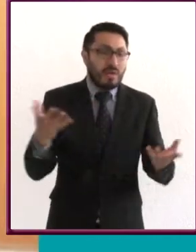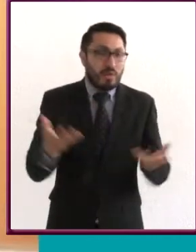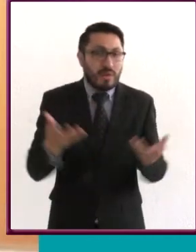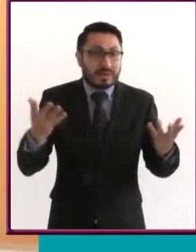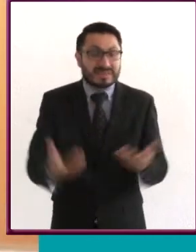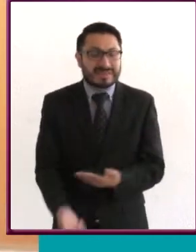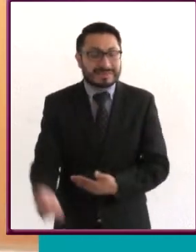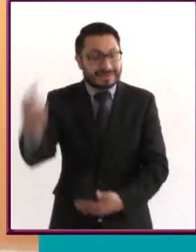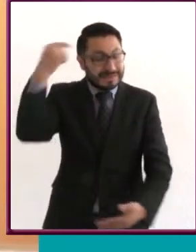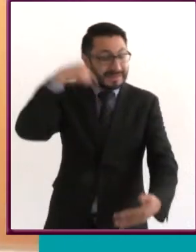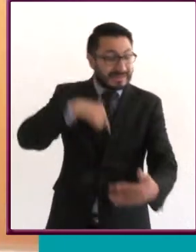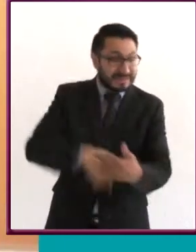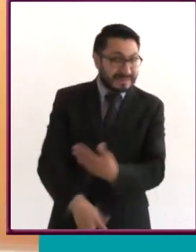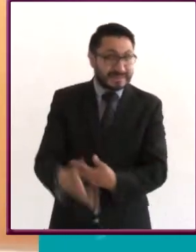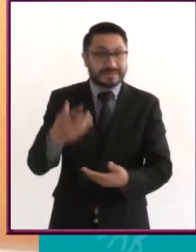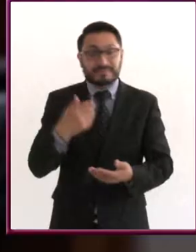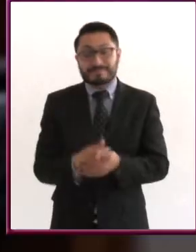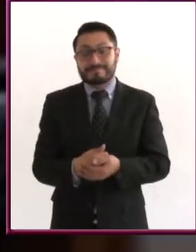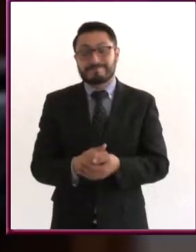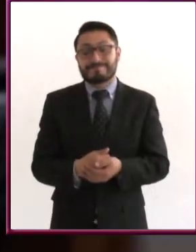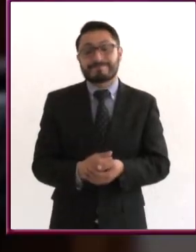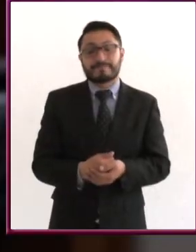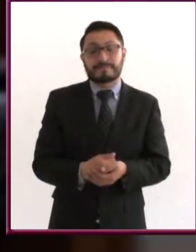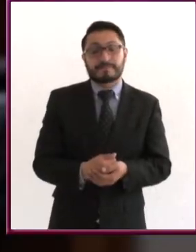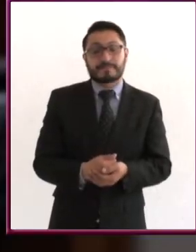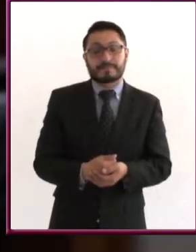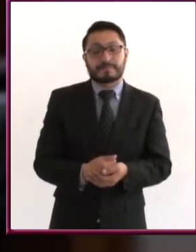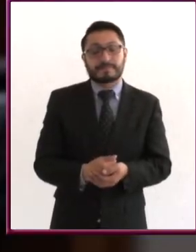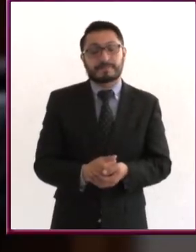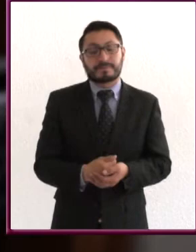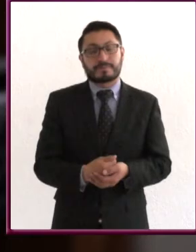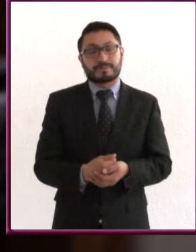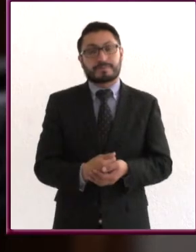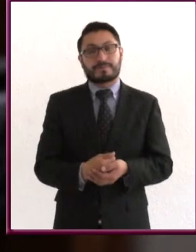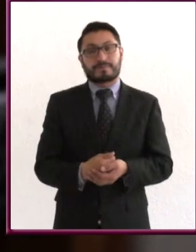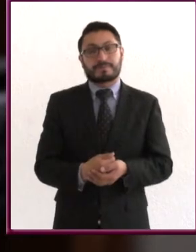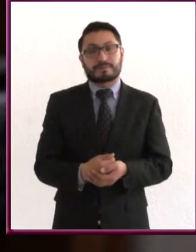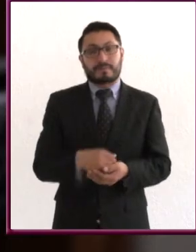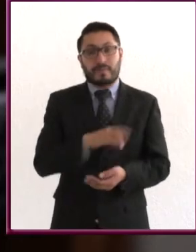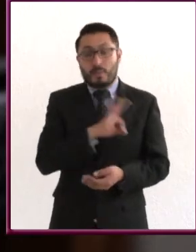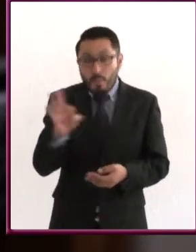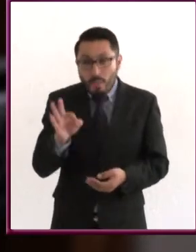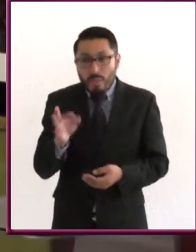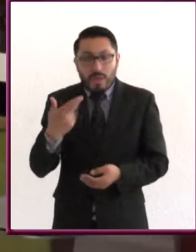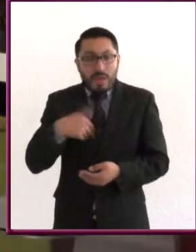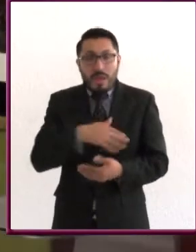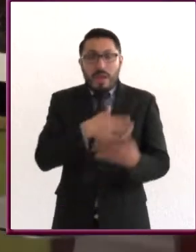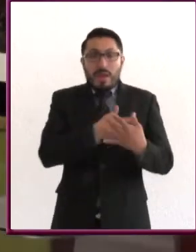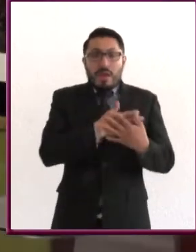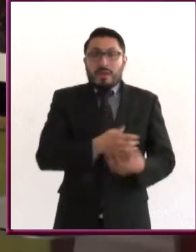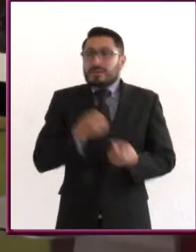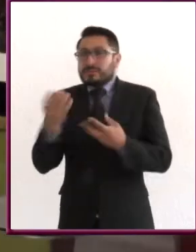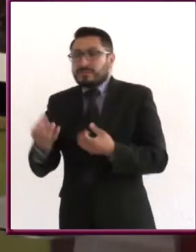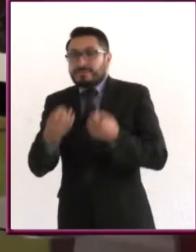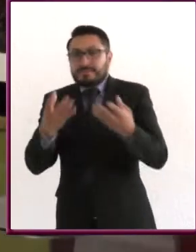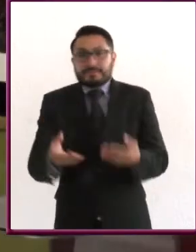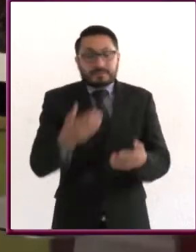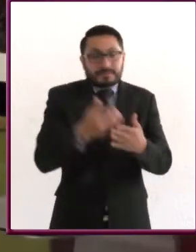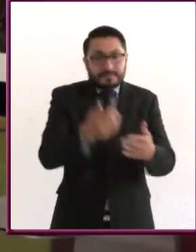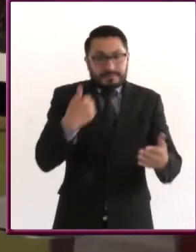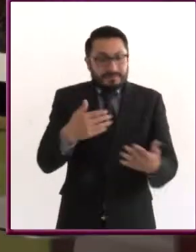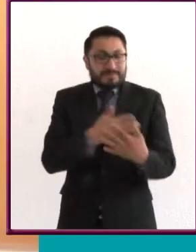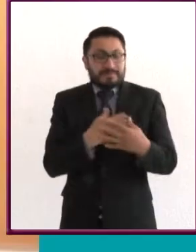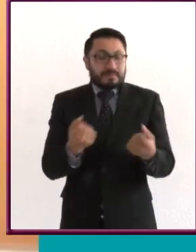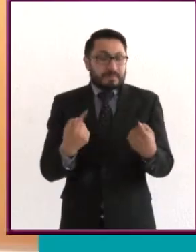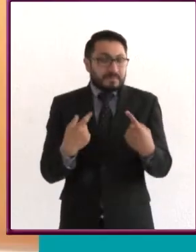nos tragamos sin realmente haber masticado. ¿Y podemos amar a otros amándonos a nosotros mismos?